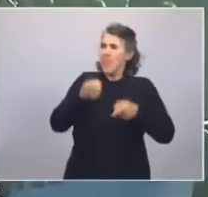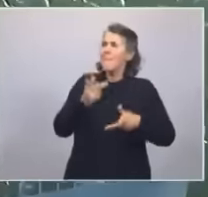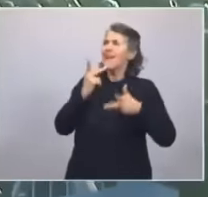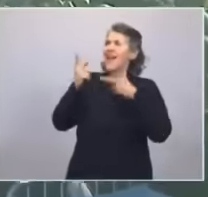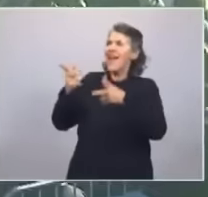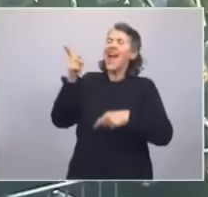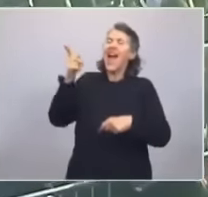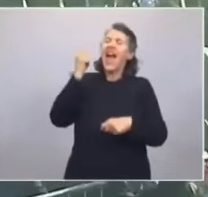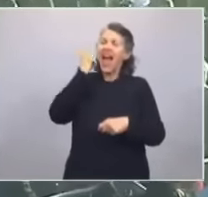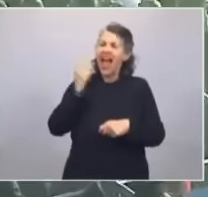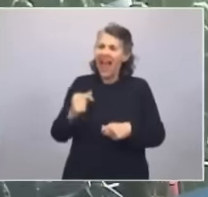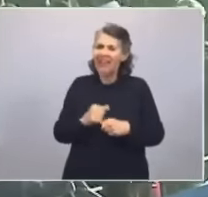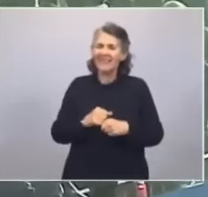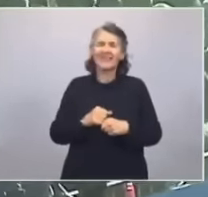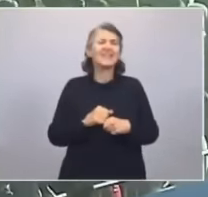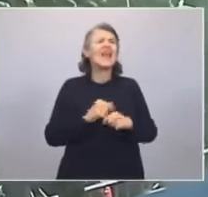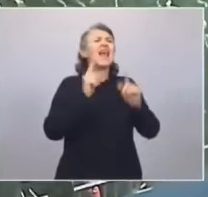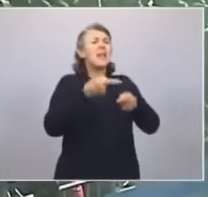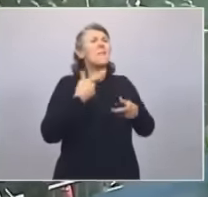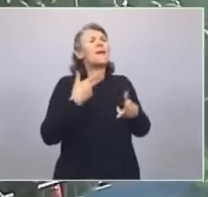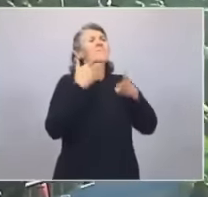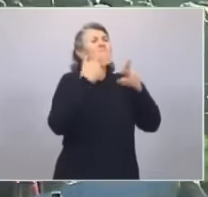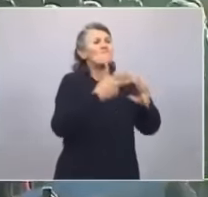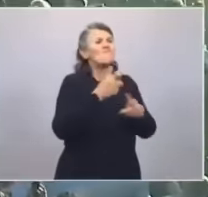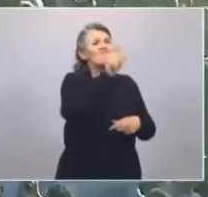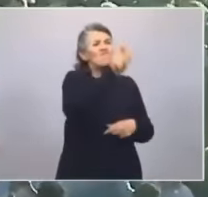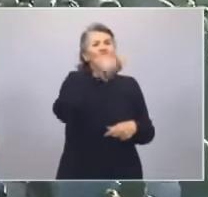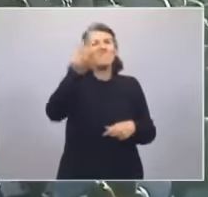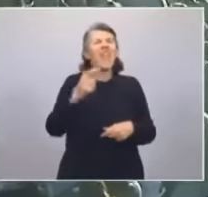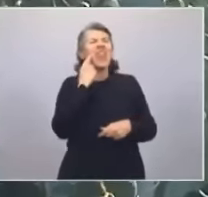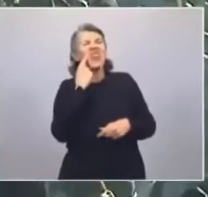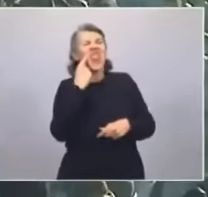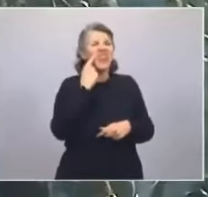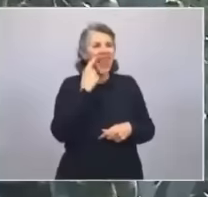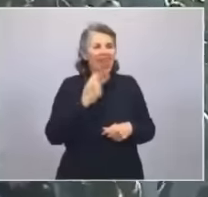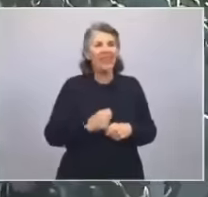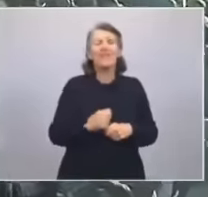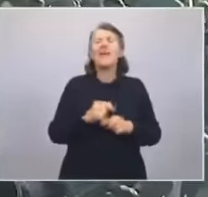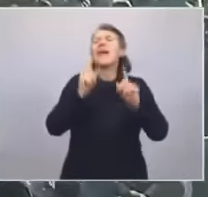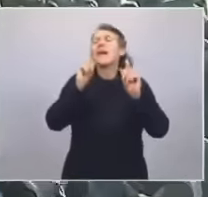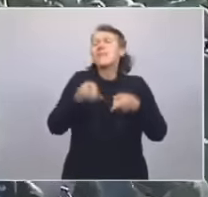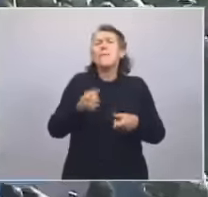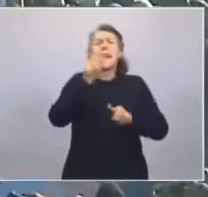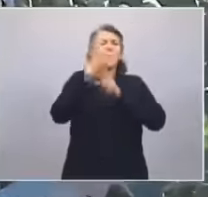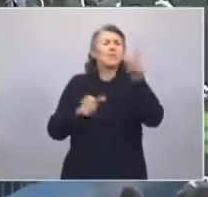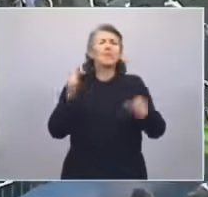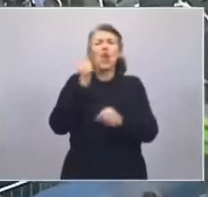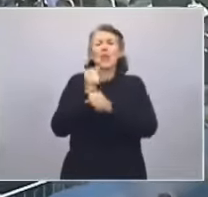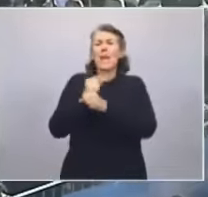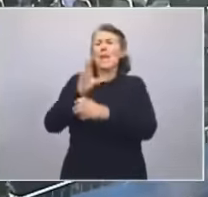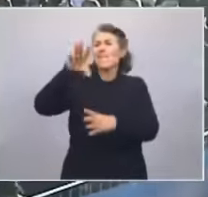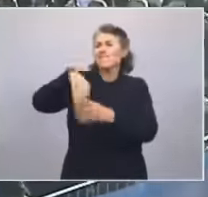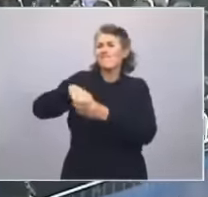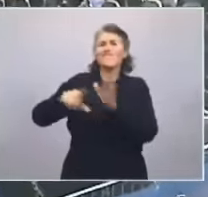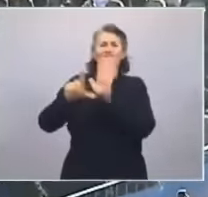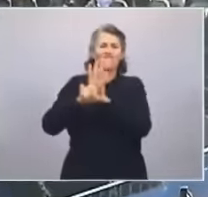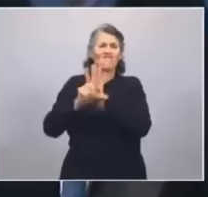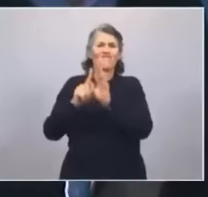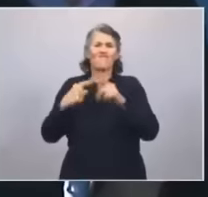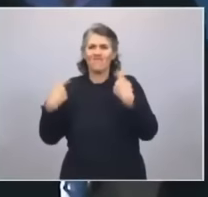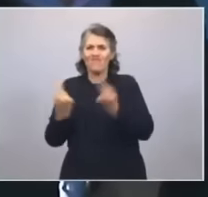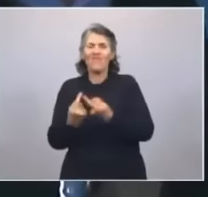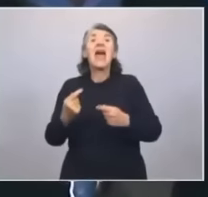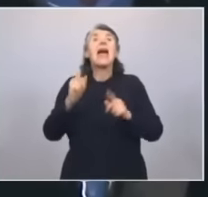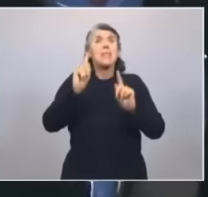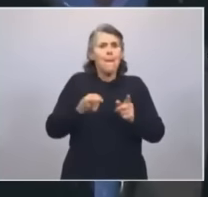a nuestros intendentes, a nuestros legisladores, a nuestros militantes,